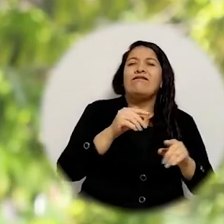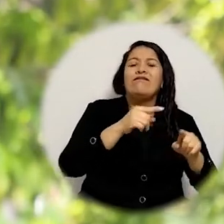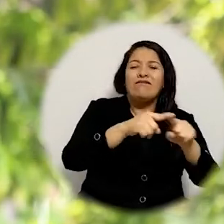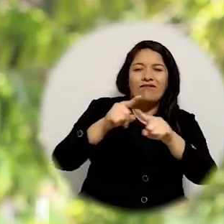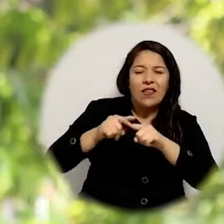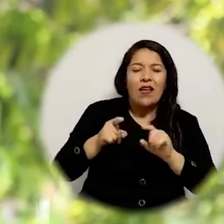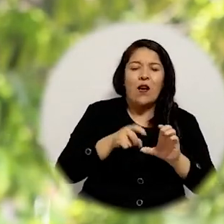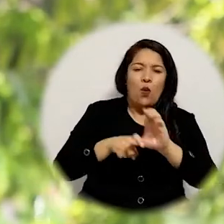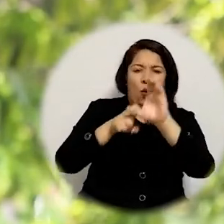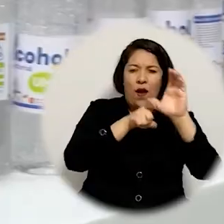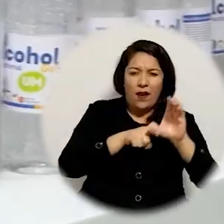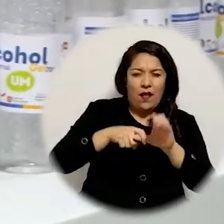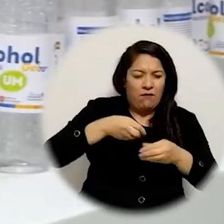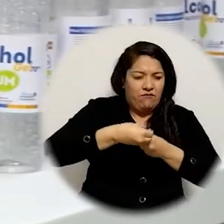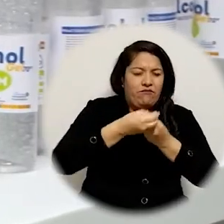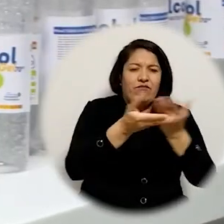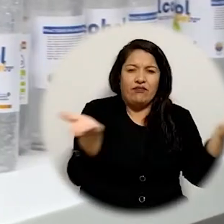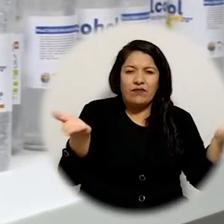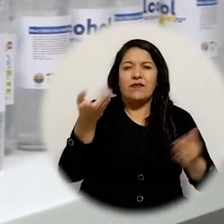de 14.000 personas